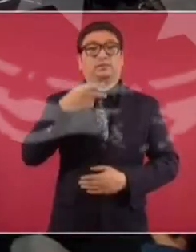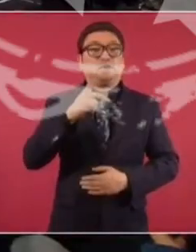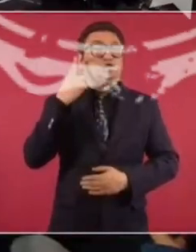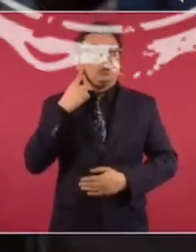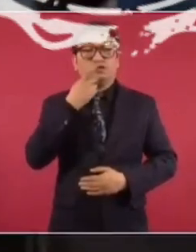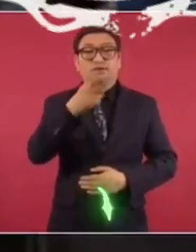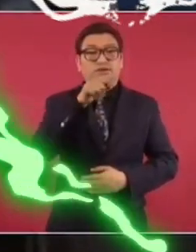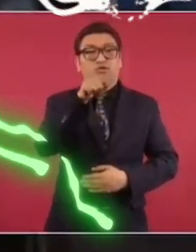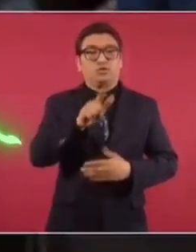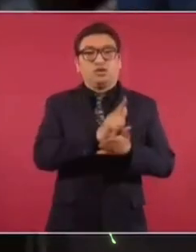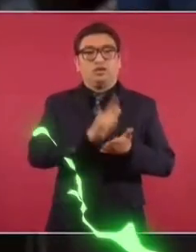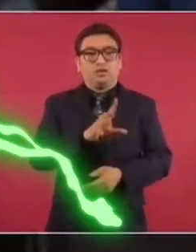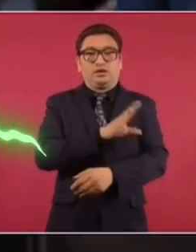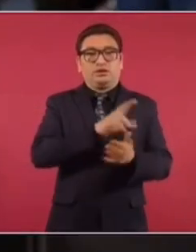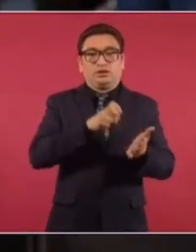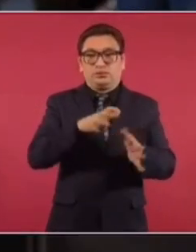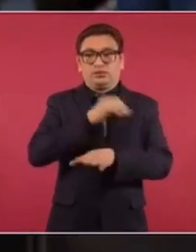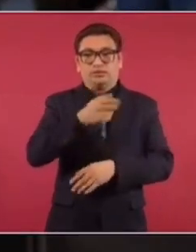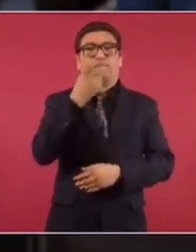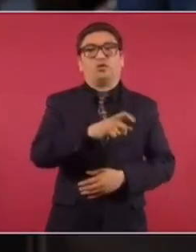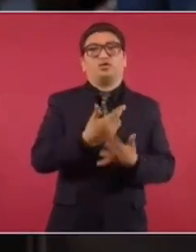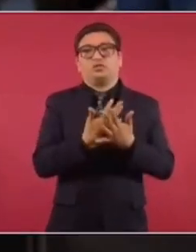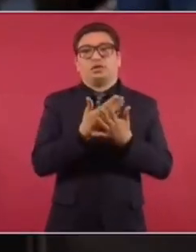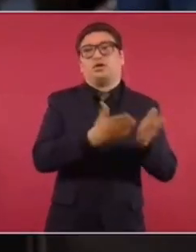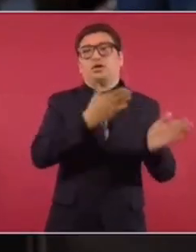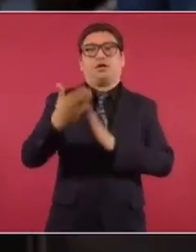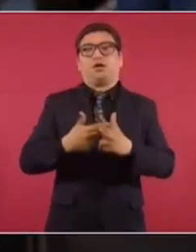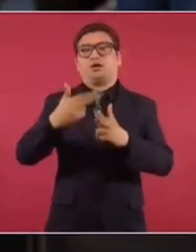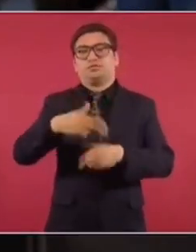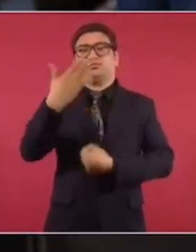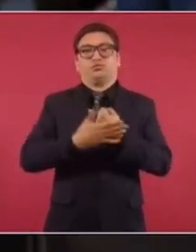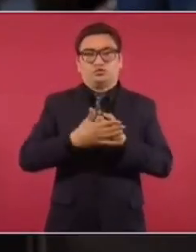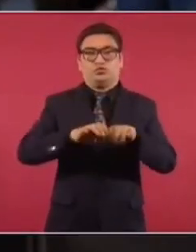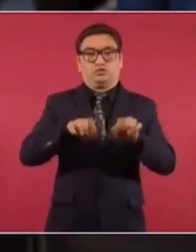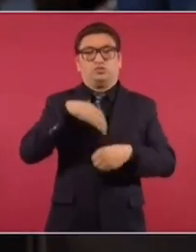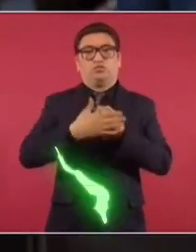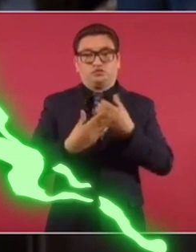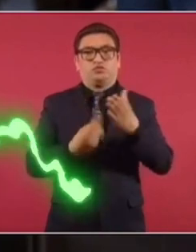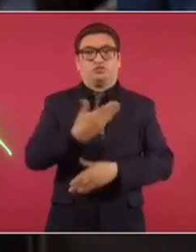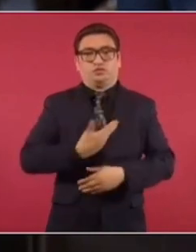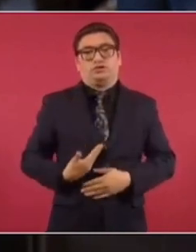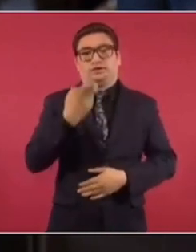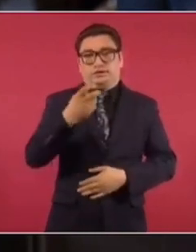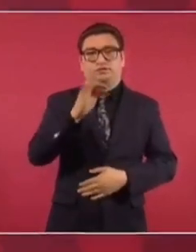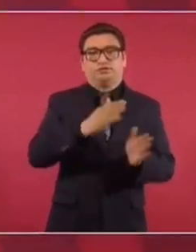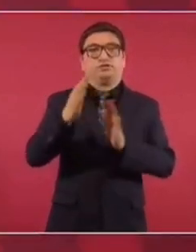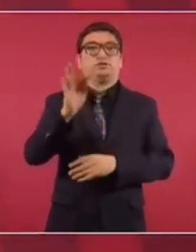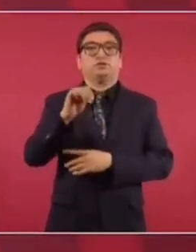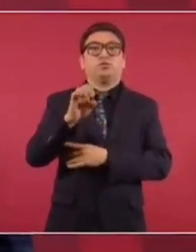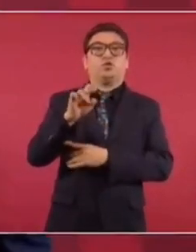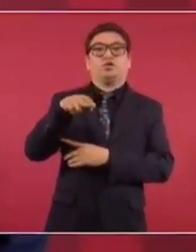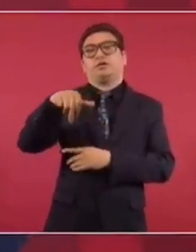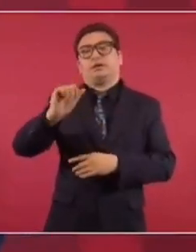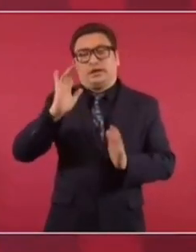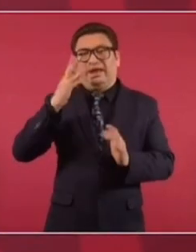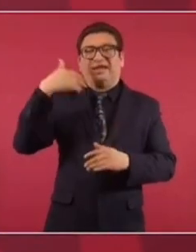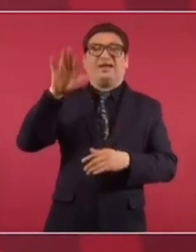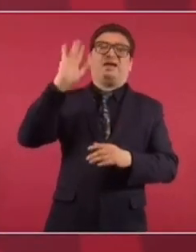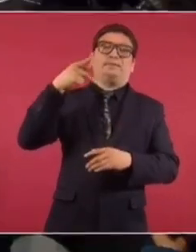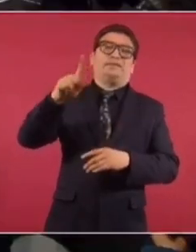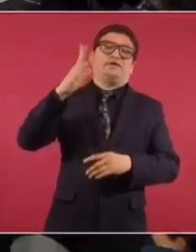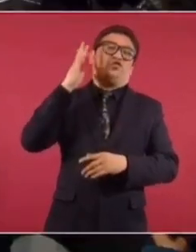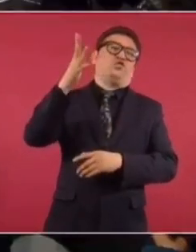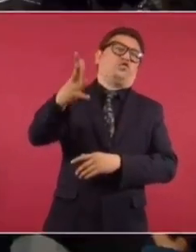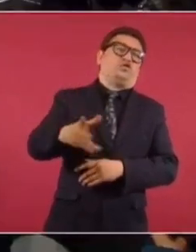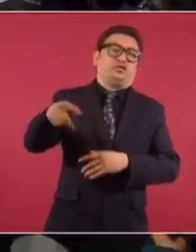Usted no va a modificar la ley eléctrica, eso es superísimo, por eso quieren negociarlo, verlo, con el próximo equipo del próximo gobierno, ¿sabes también que podría ganar morena? No, ya volaron muchísimo,